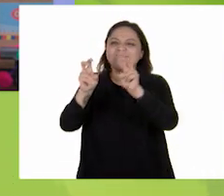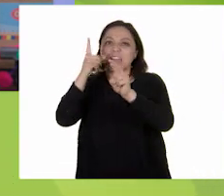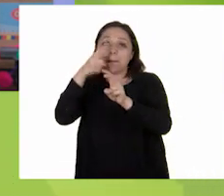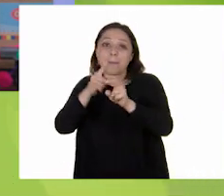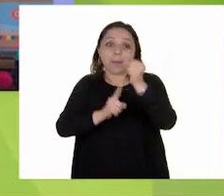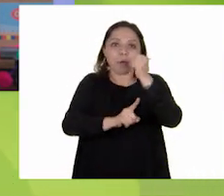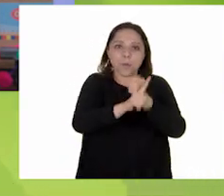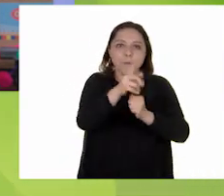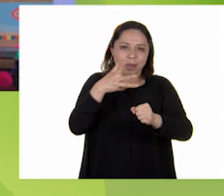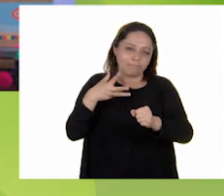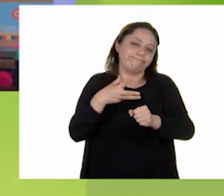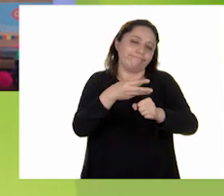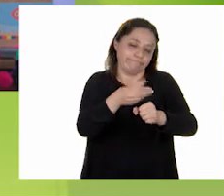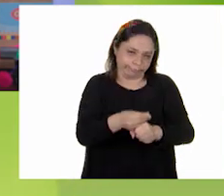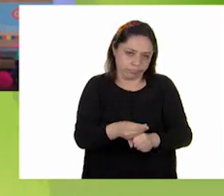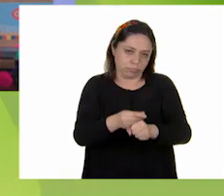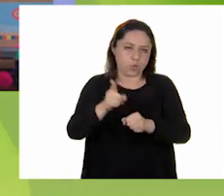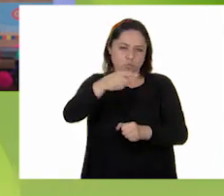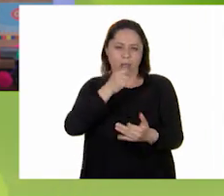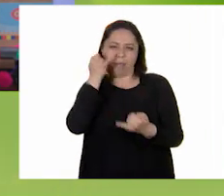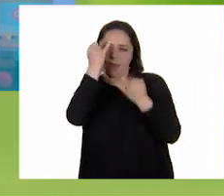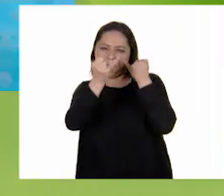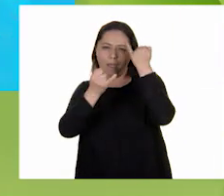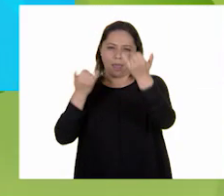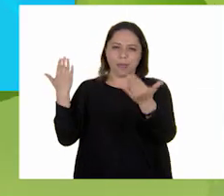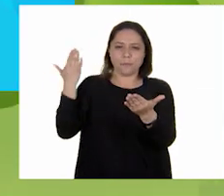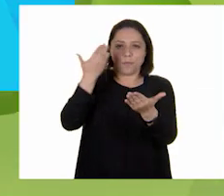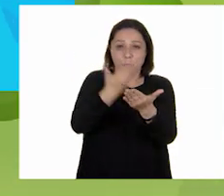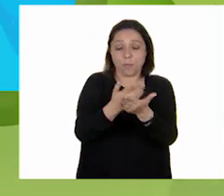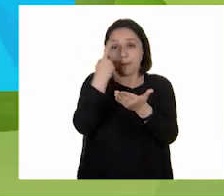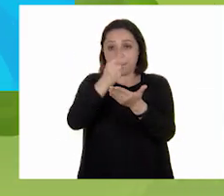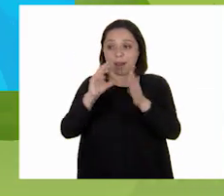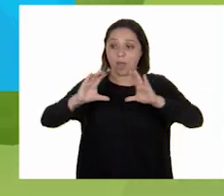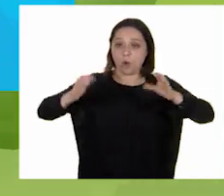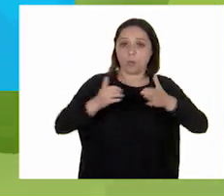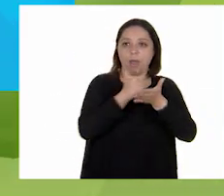nuestro problema y que podamos proponer algo que ayude a nuestra comunidad.